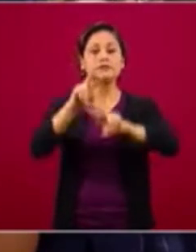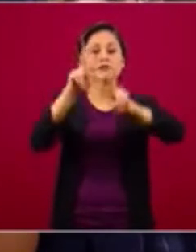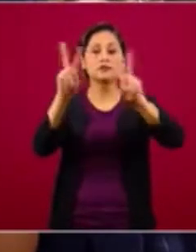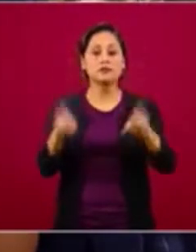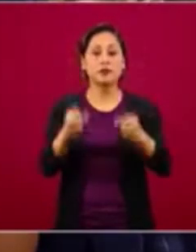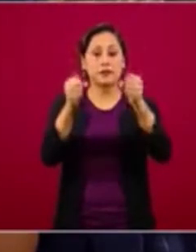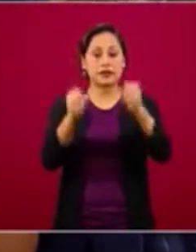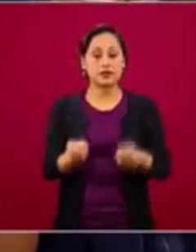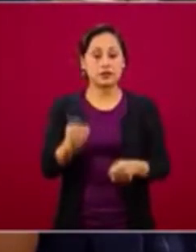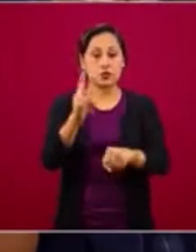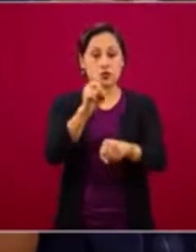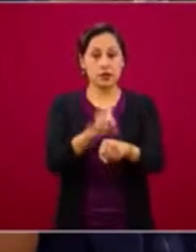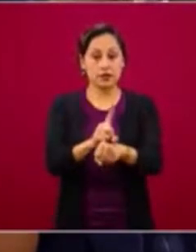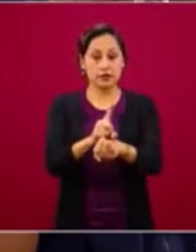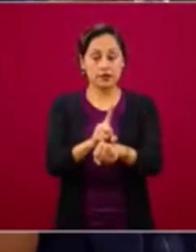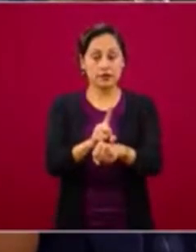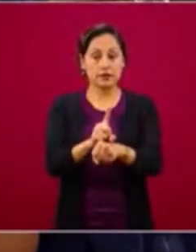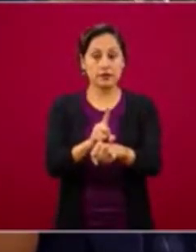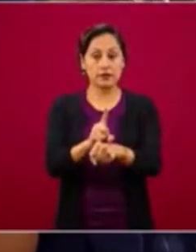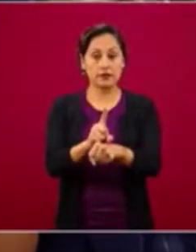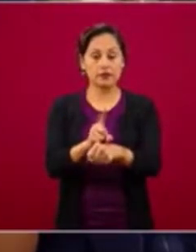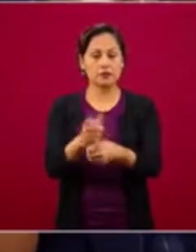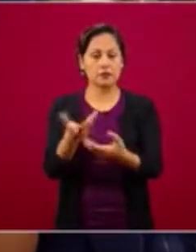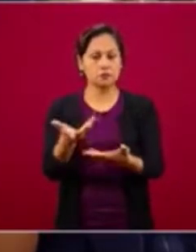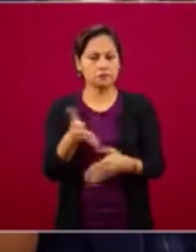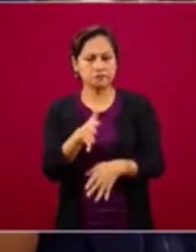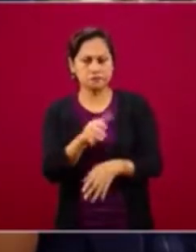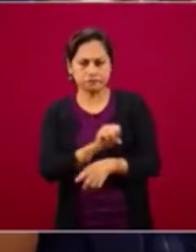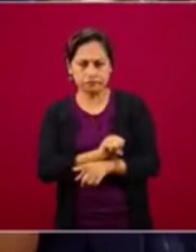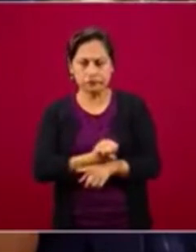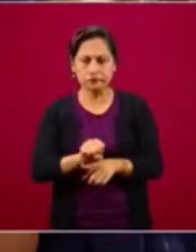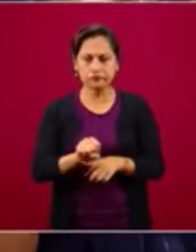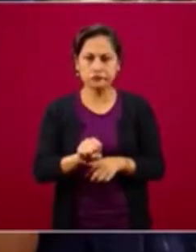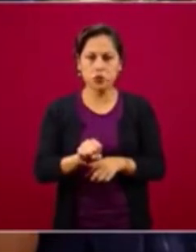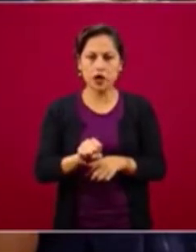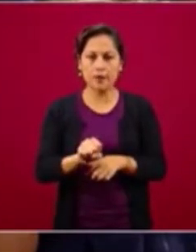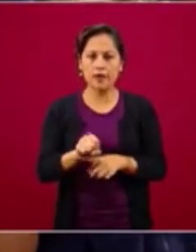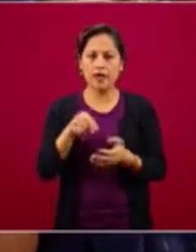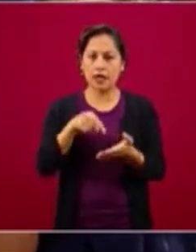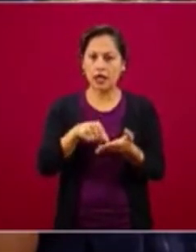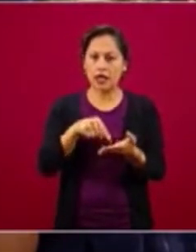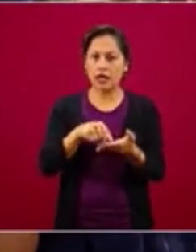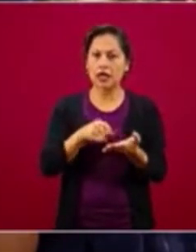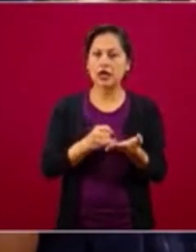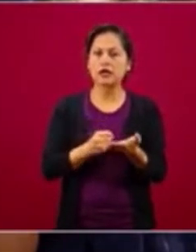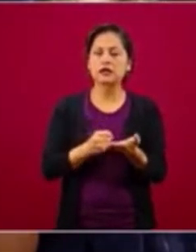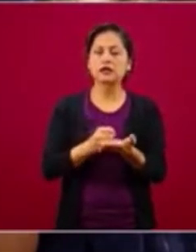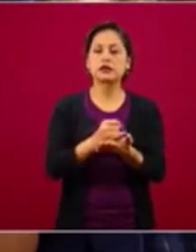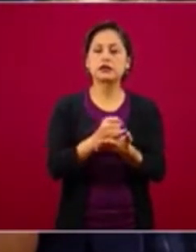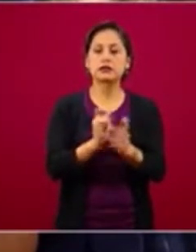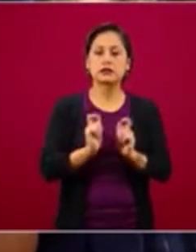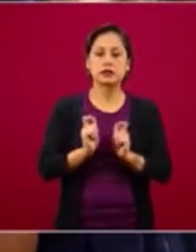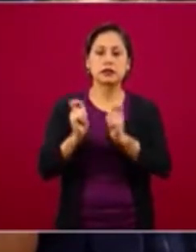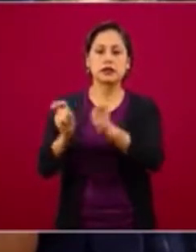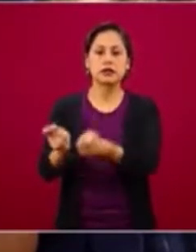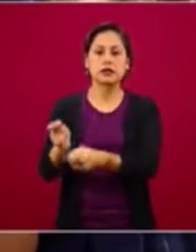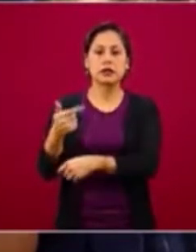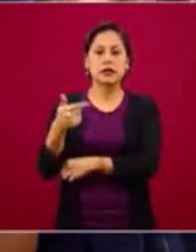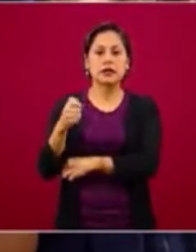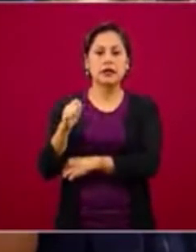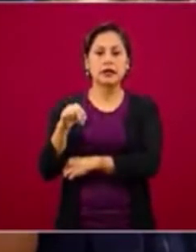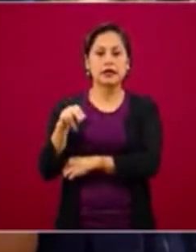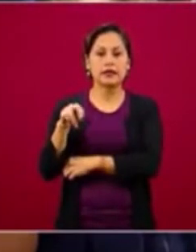escuetamente toma la decisión de designar a Genaro García Luna